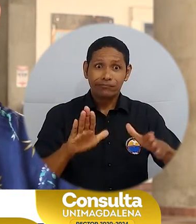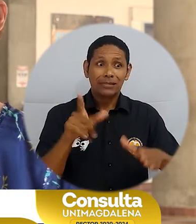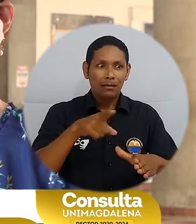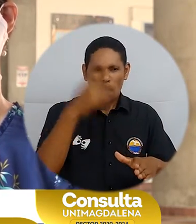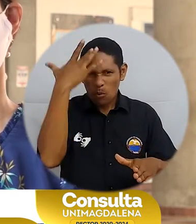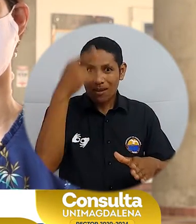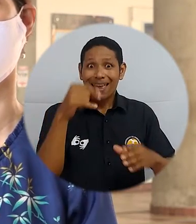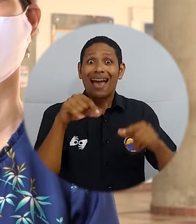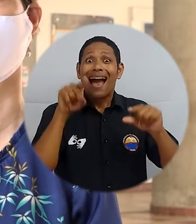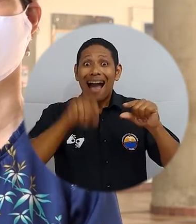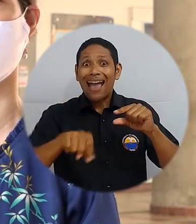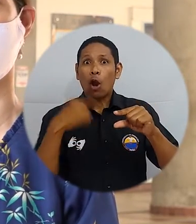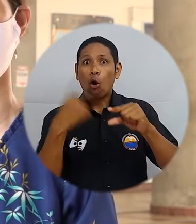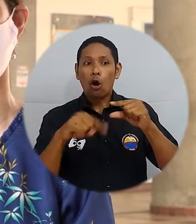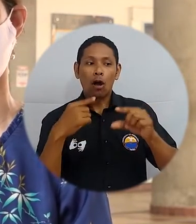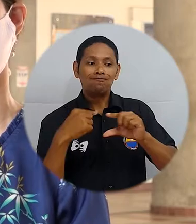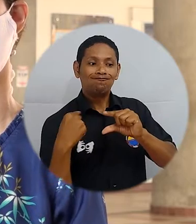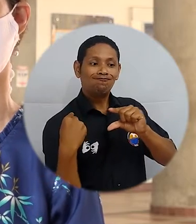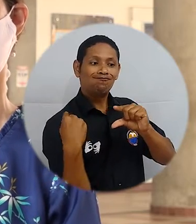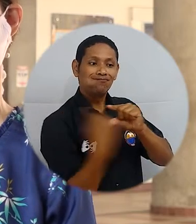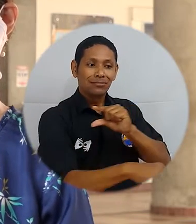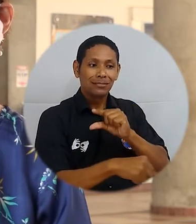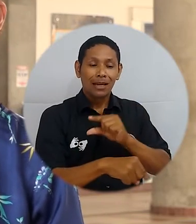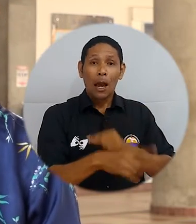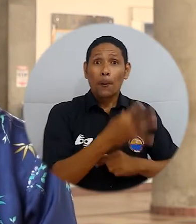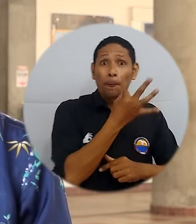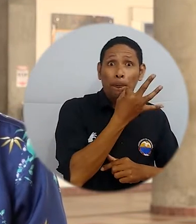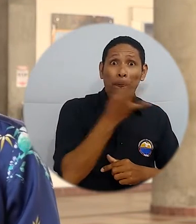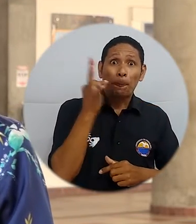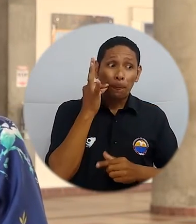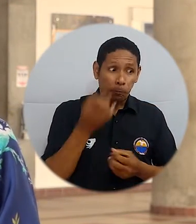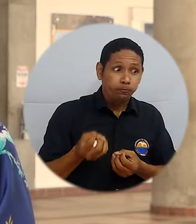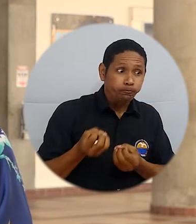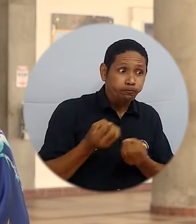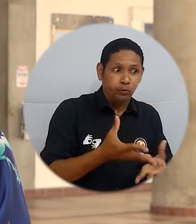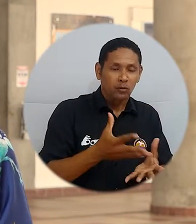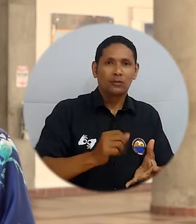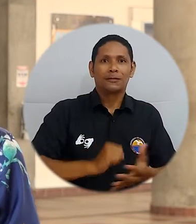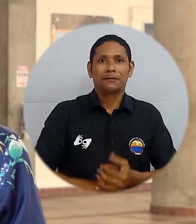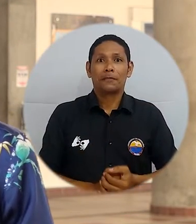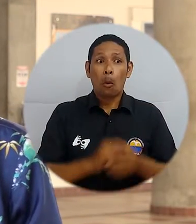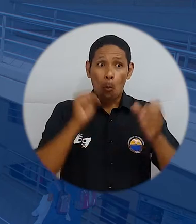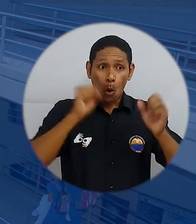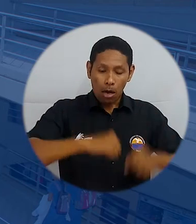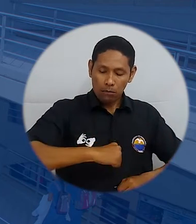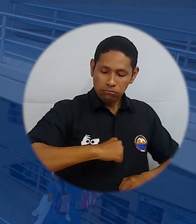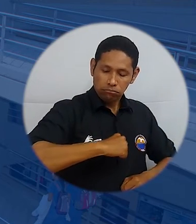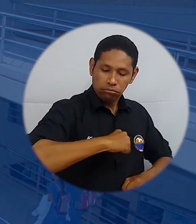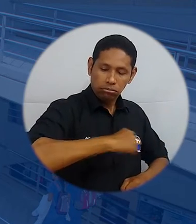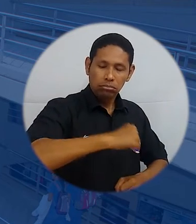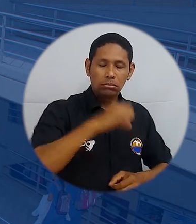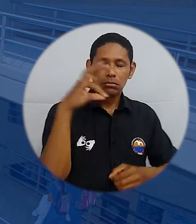ya que a este correo se les estará enviando la clave de acceso para ejercer su derecho al voto.